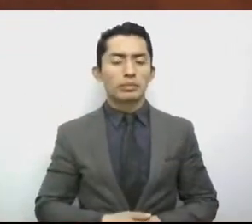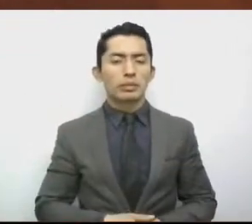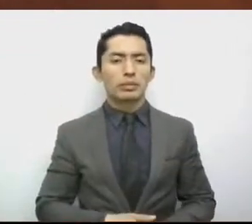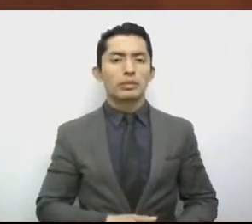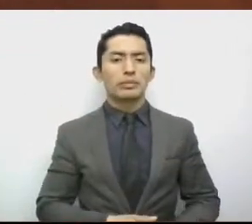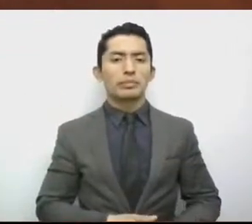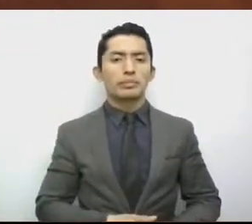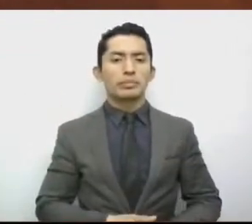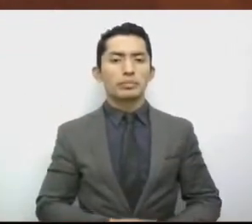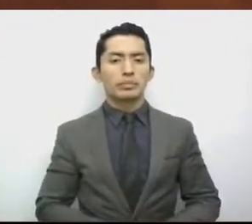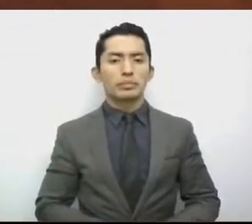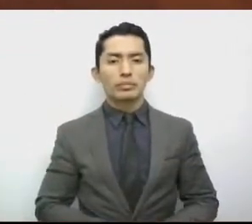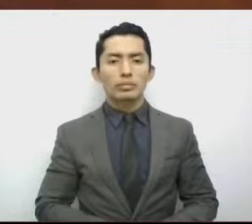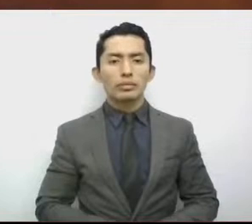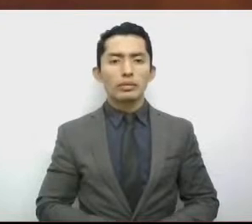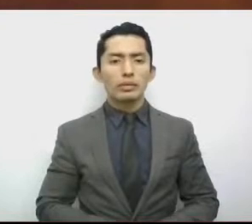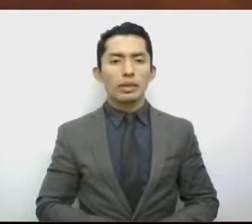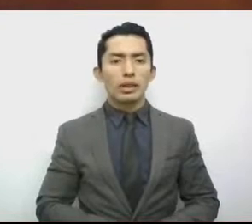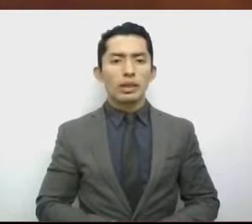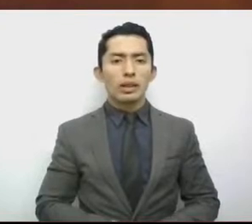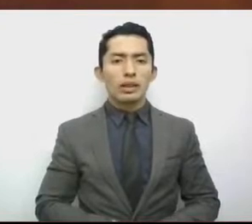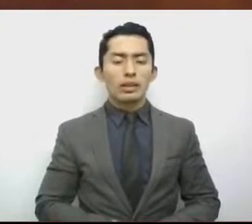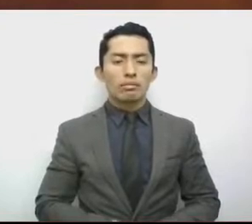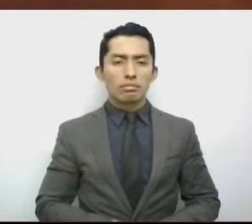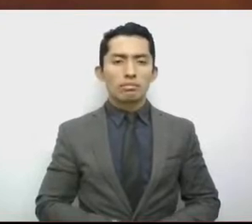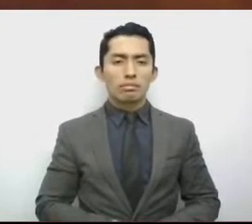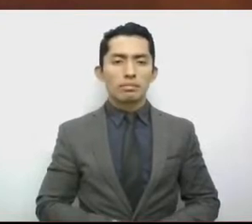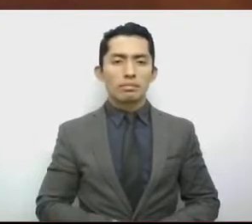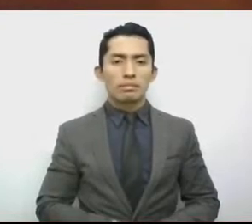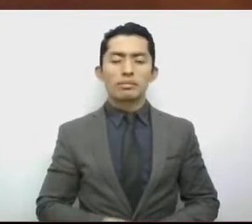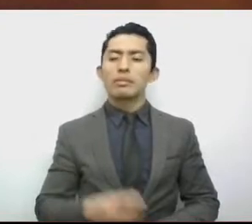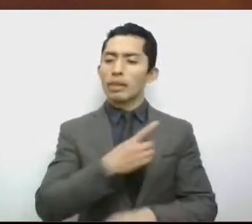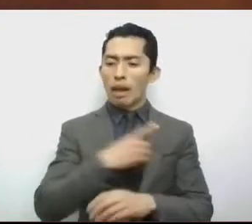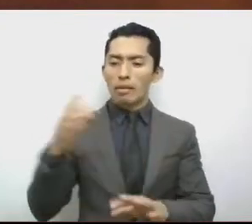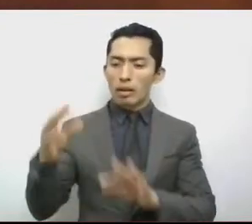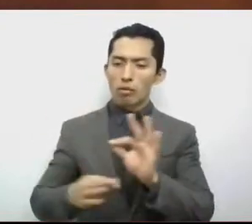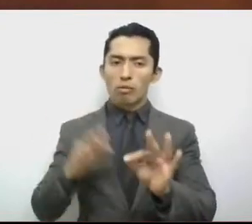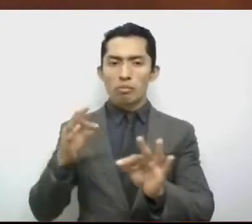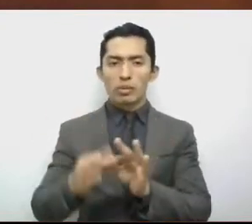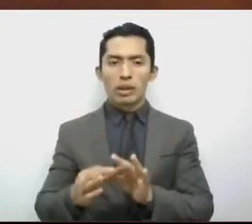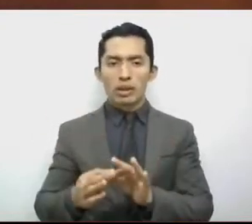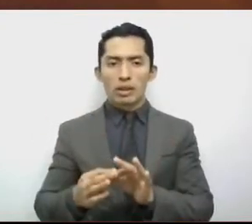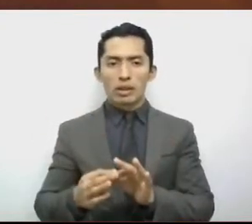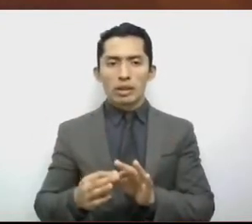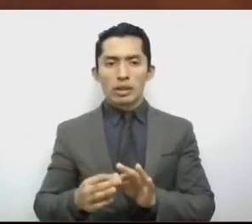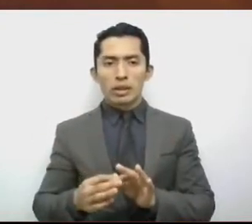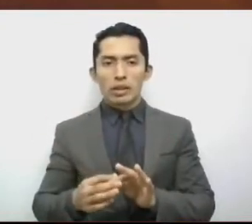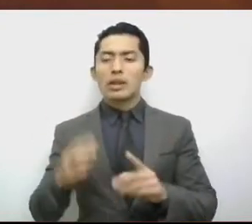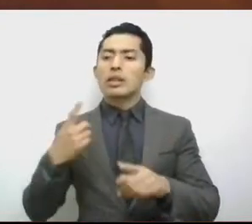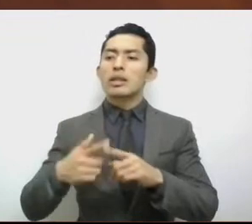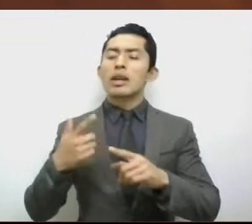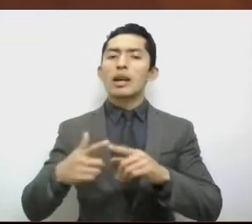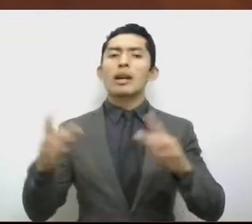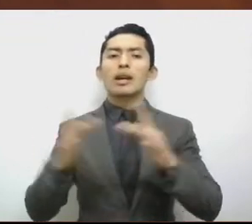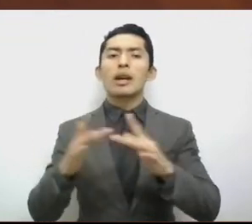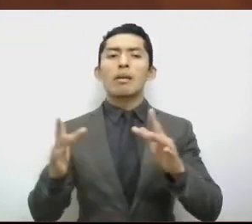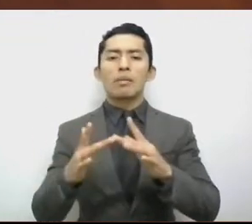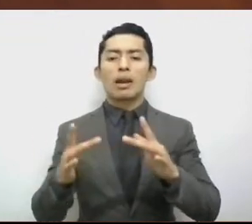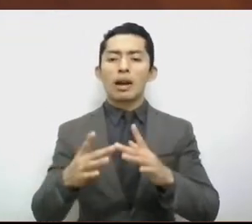con las que se debe cumplir. El que les habla ha sido presidente dos veces